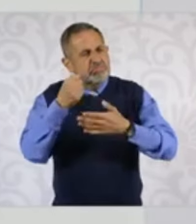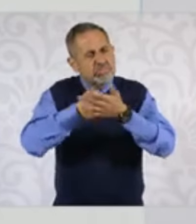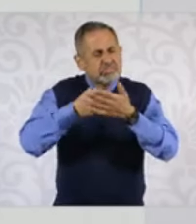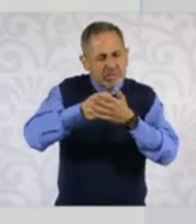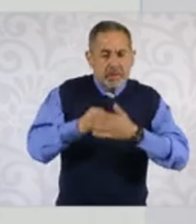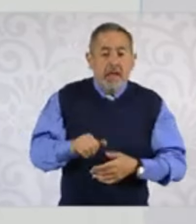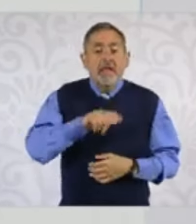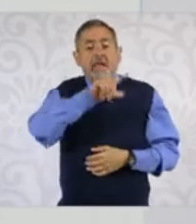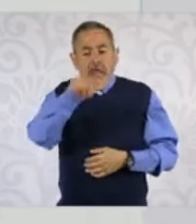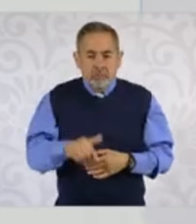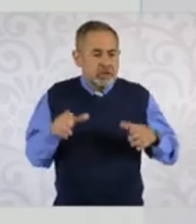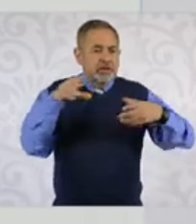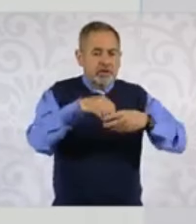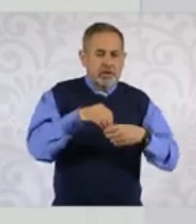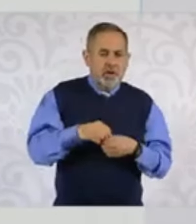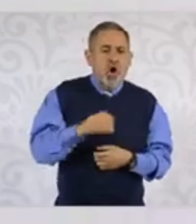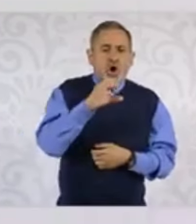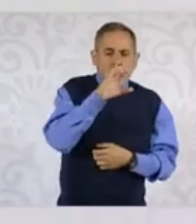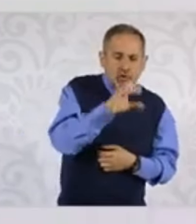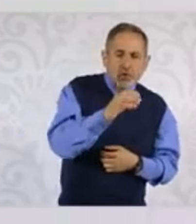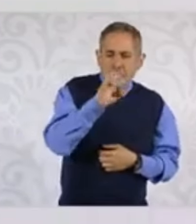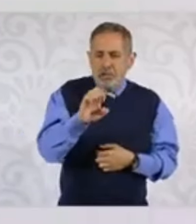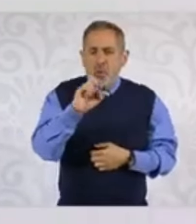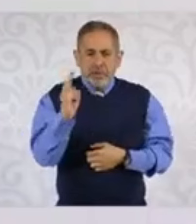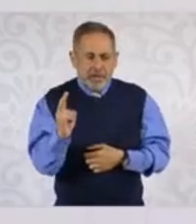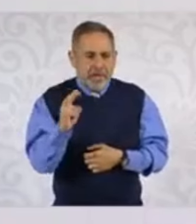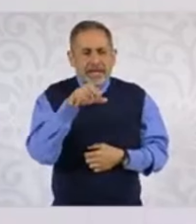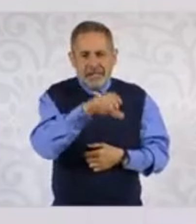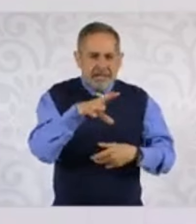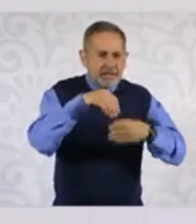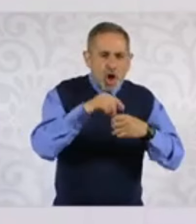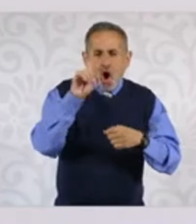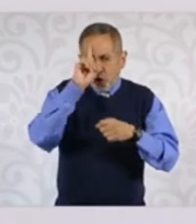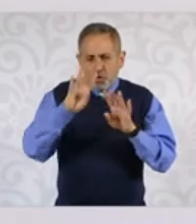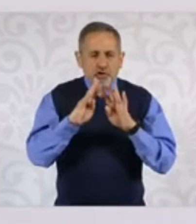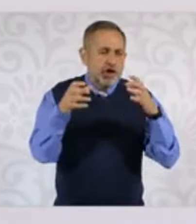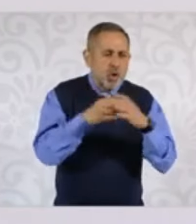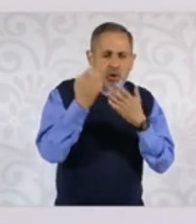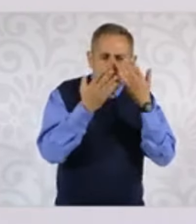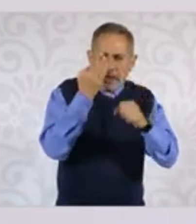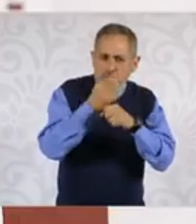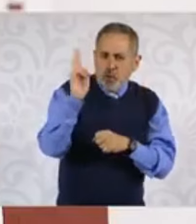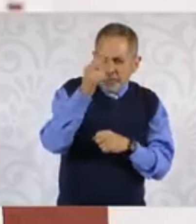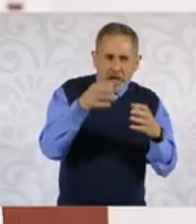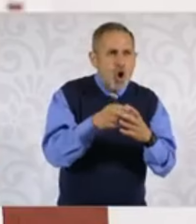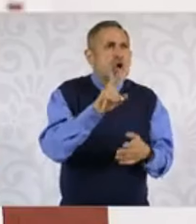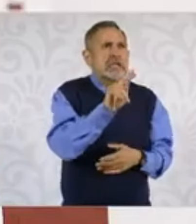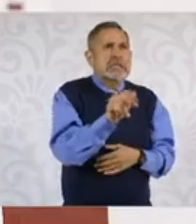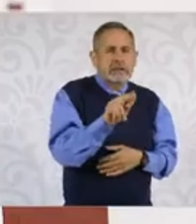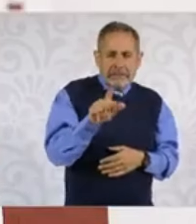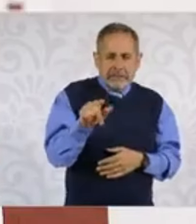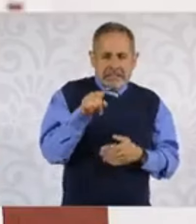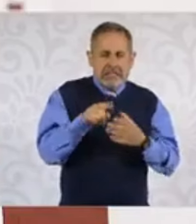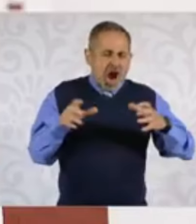a recibir su pensión de manera normal mensual y más aparte todos los beneficios que les